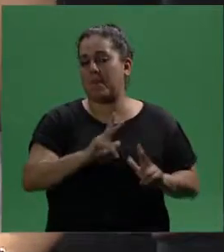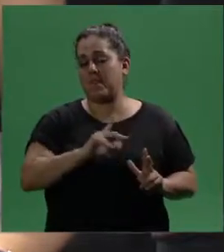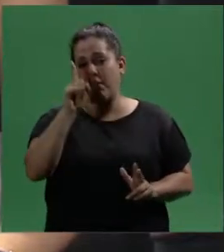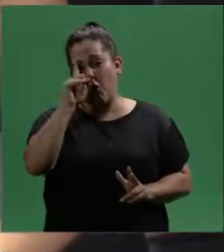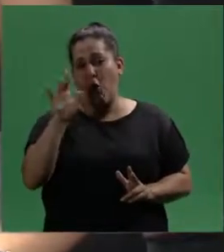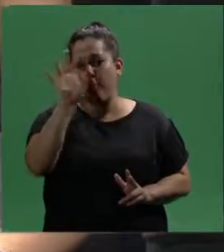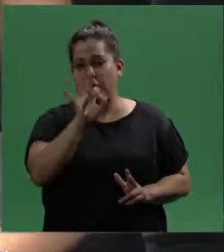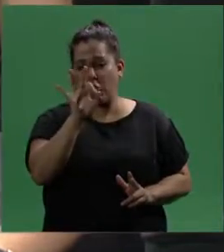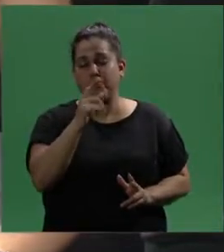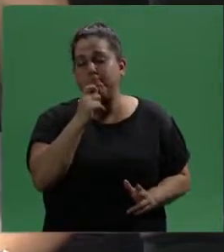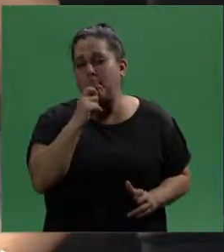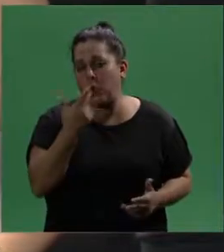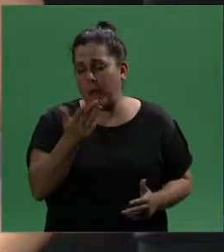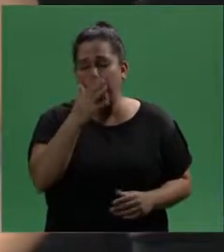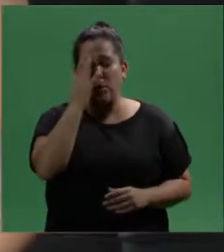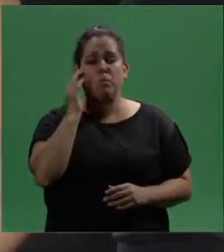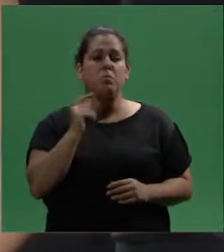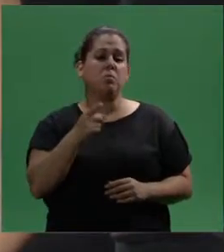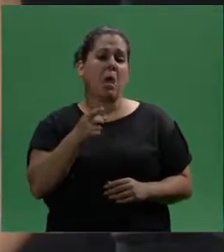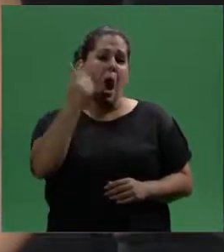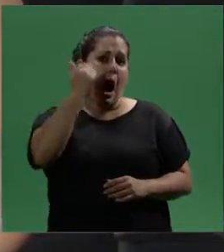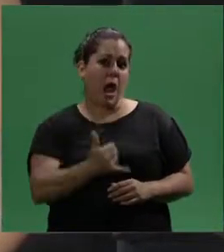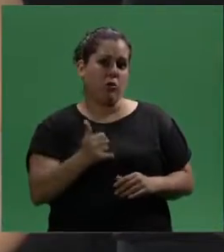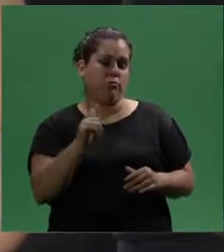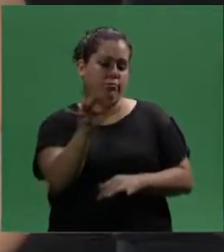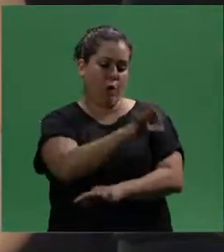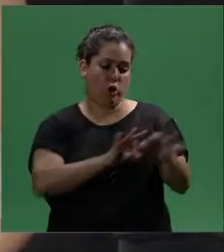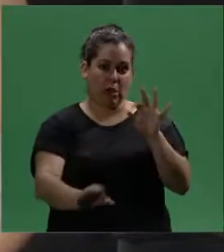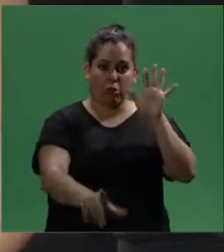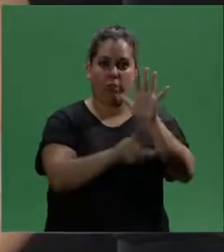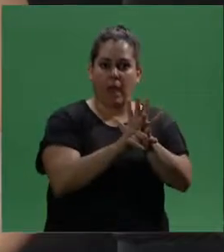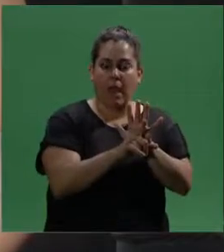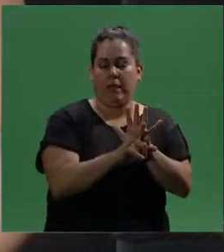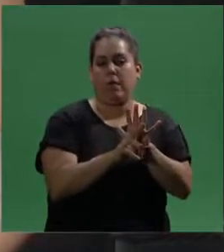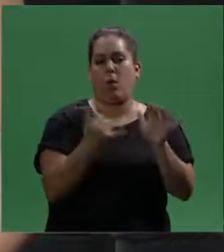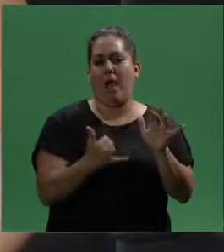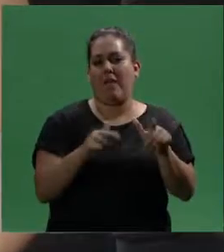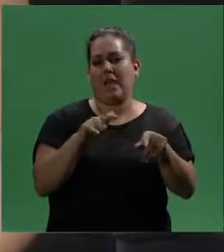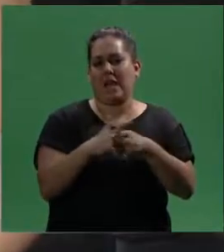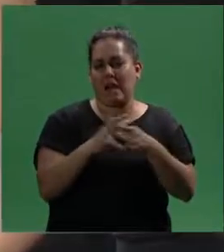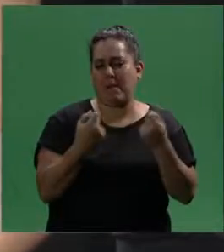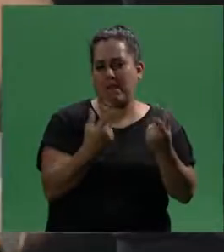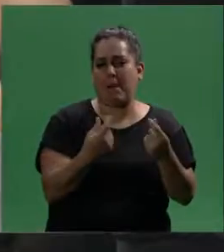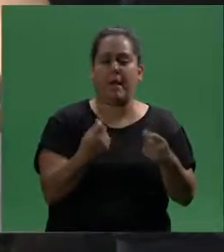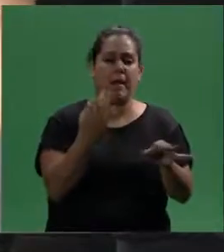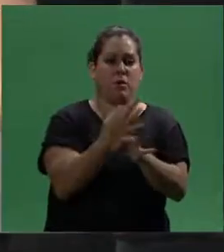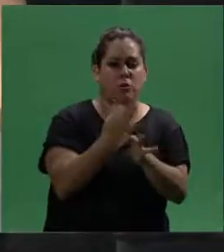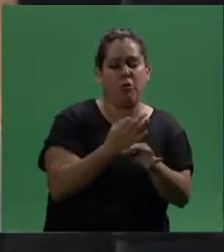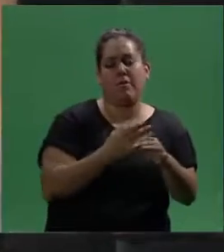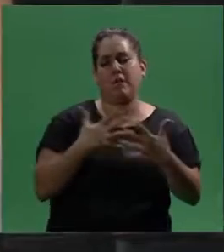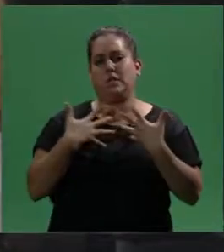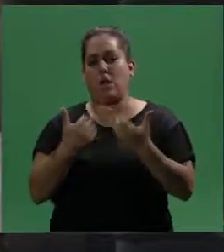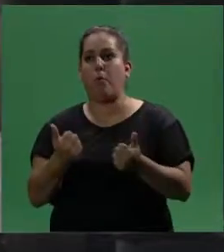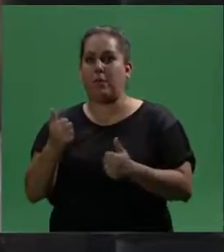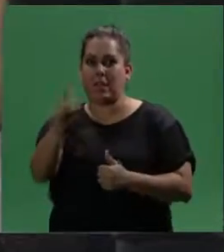piensan, que si bien es un proyecto que para mí le da herramientas para, digamos, la educación, la